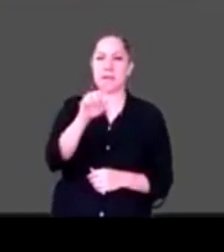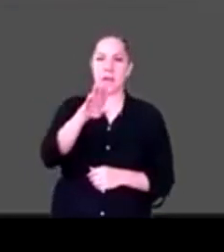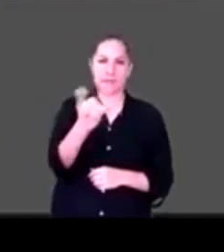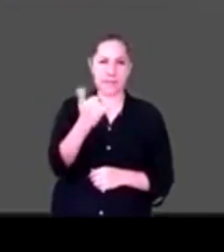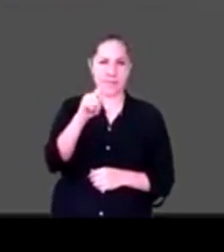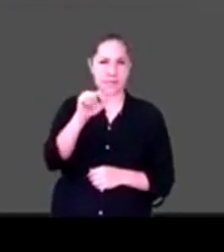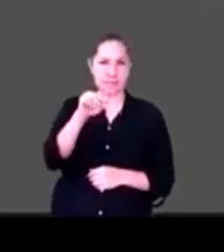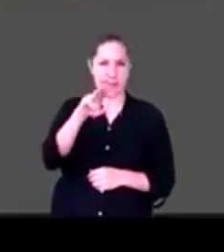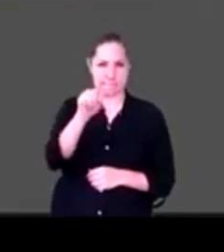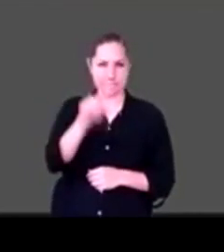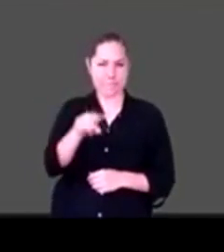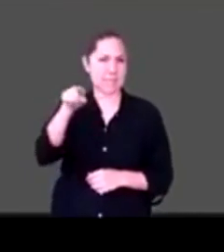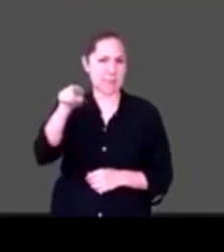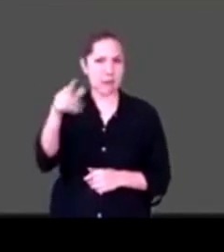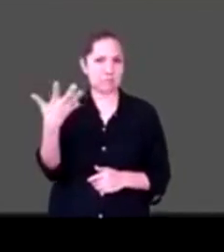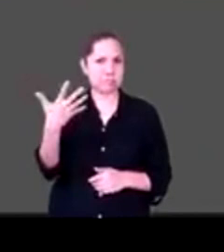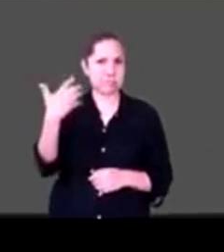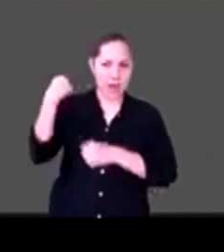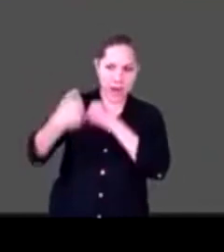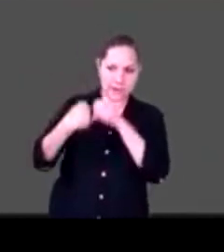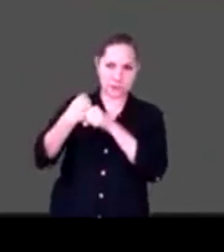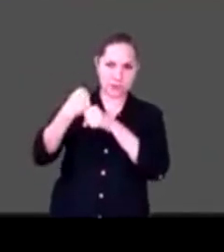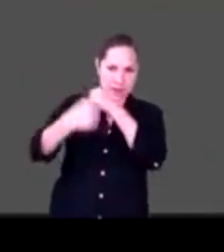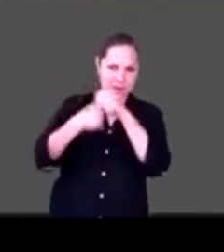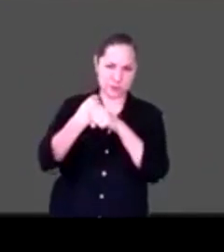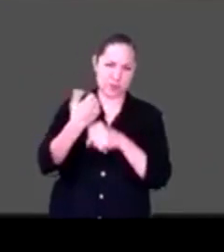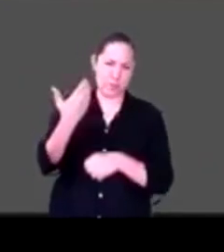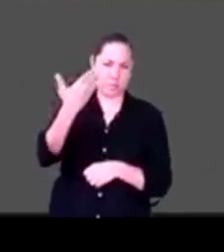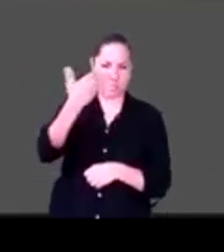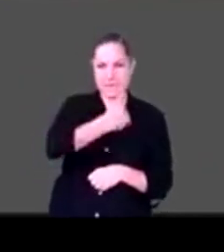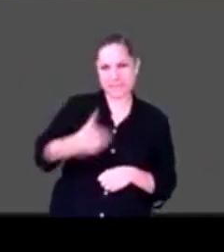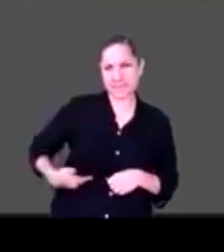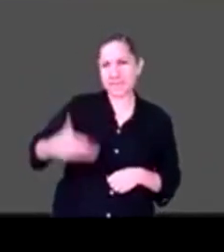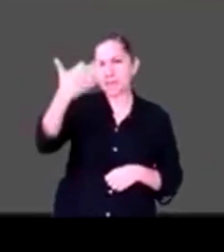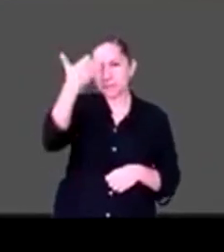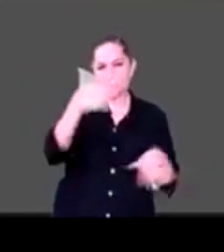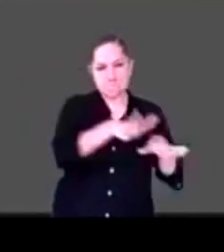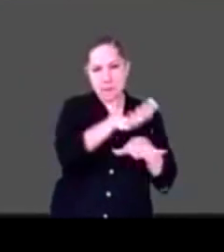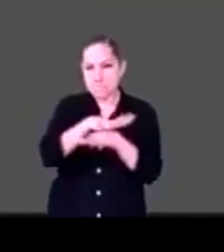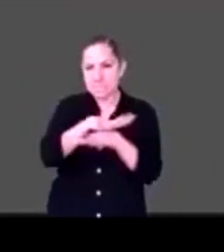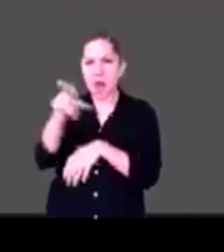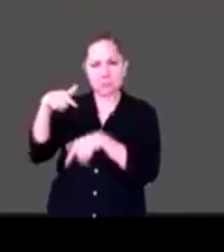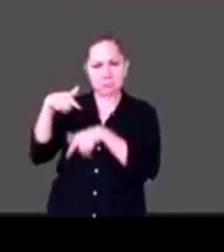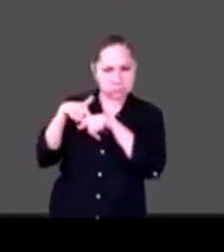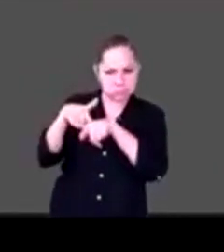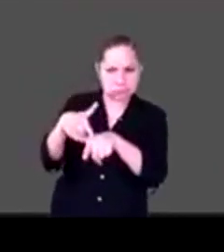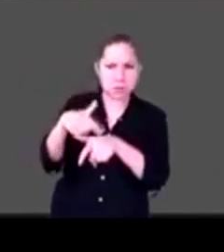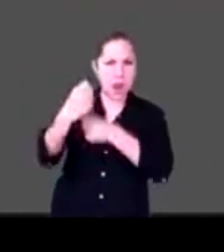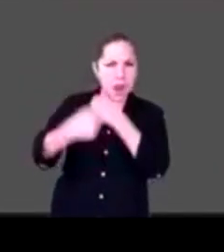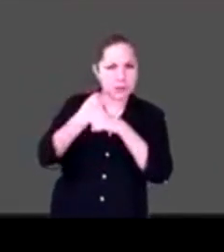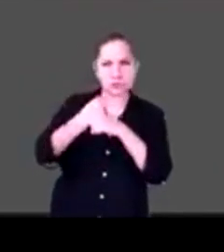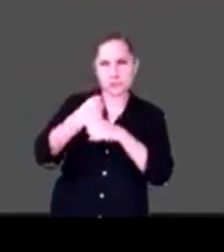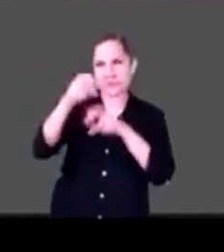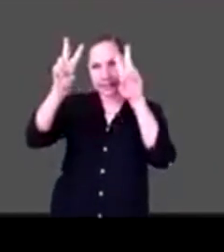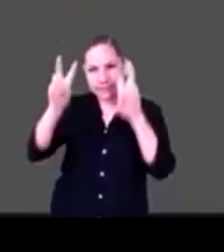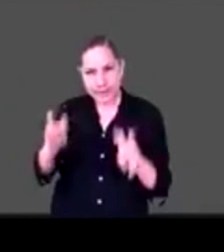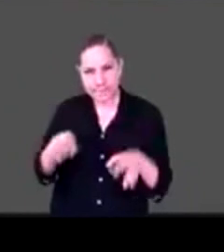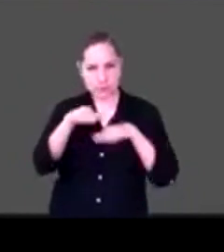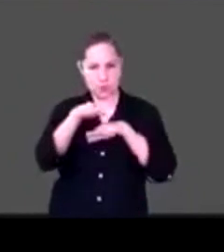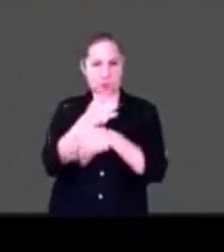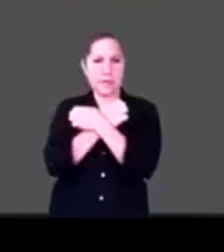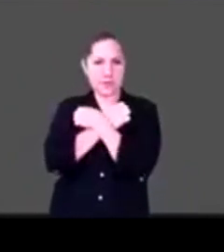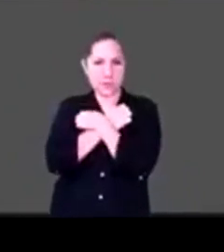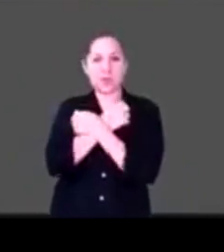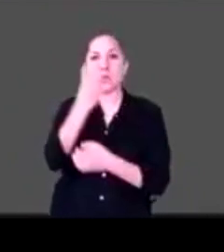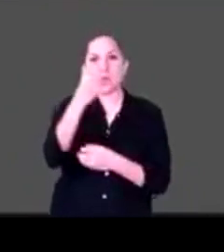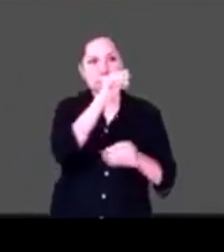dentro de la SEP que ya lleva varios sexenios trabajando ahí afortunadamente. La idea es que permanezca y que se vayan recopilando cada vez